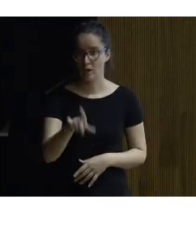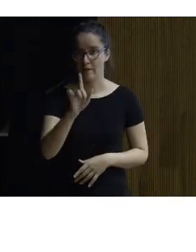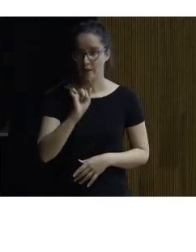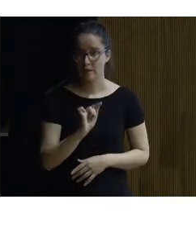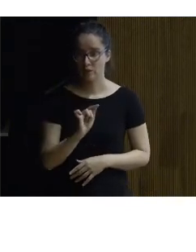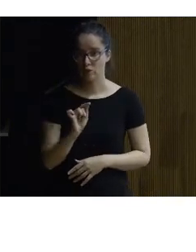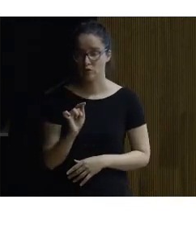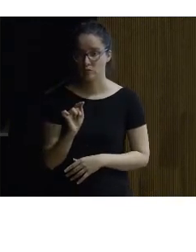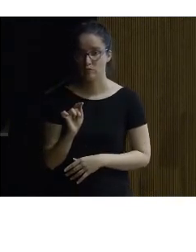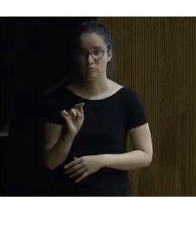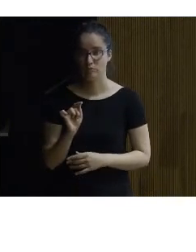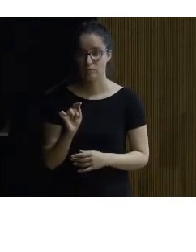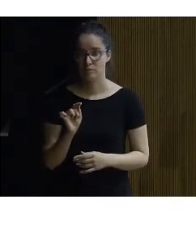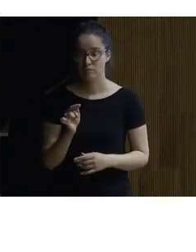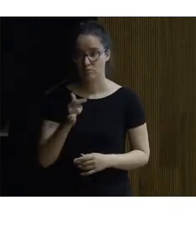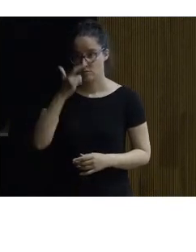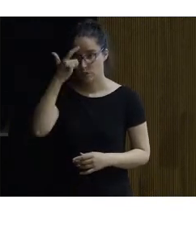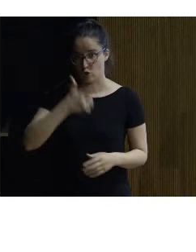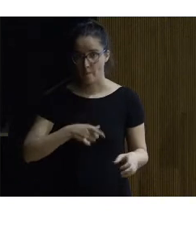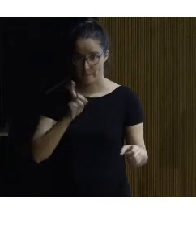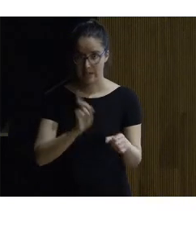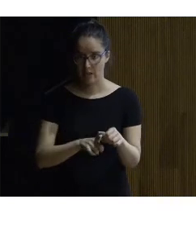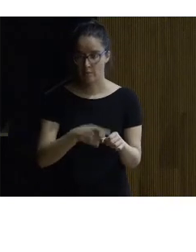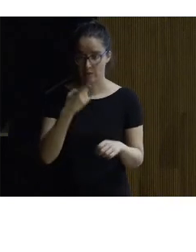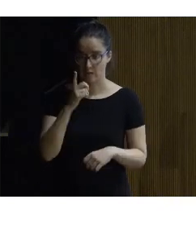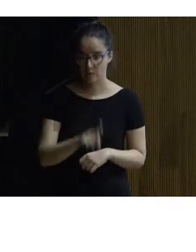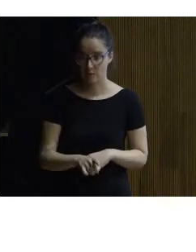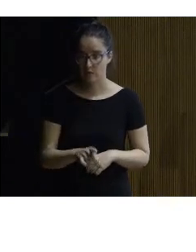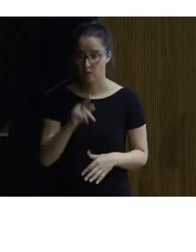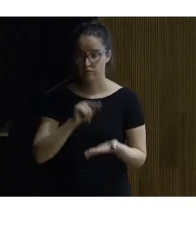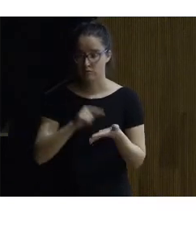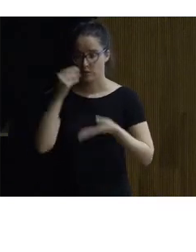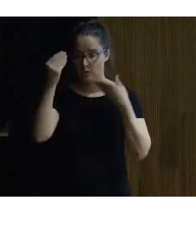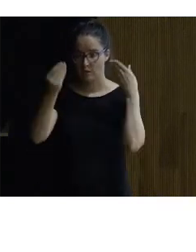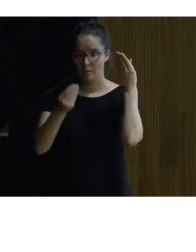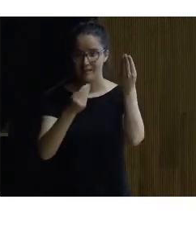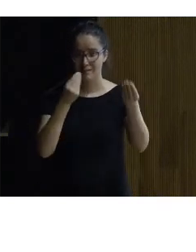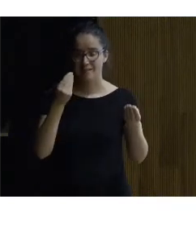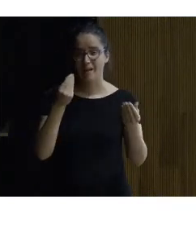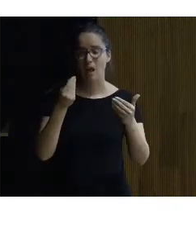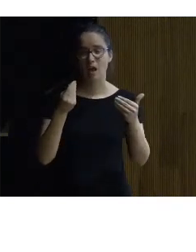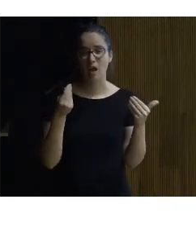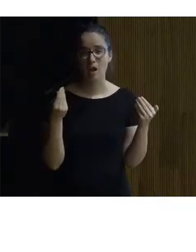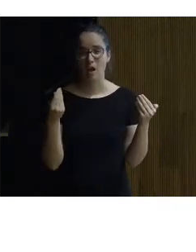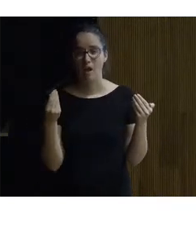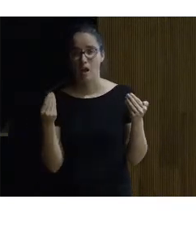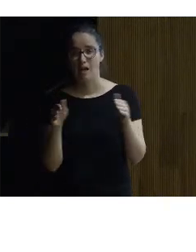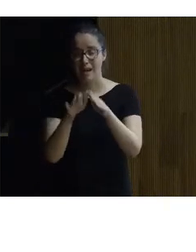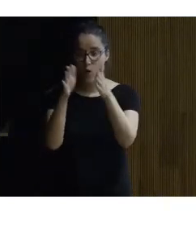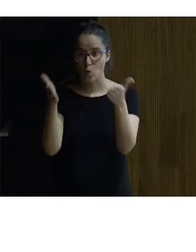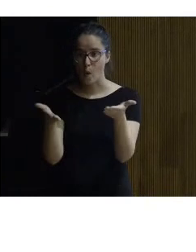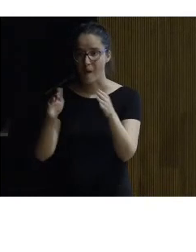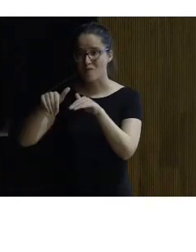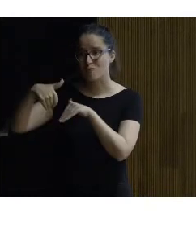la que yo también participé y enseguida pensé donde debería estar ubicada la cueva